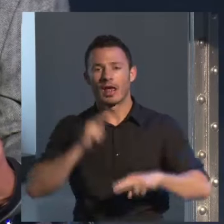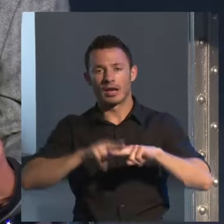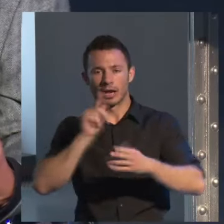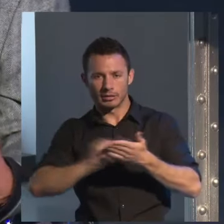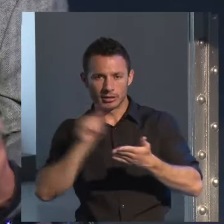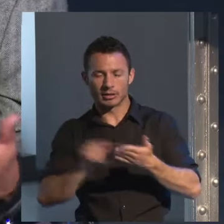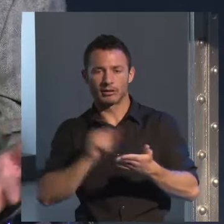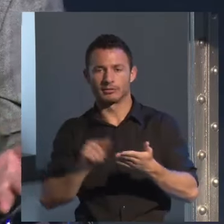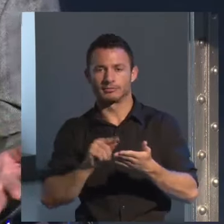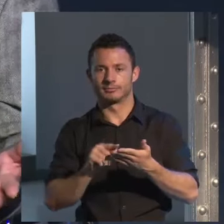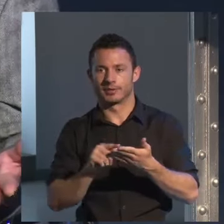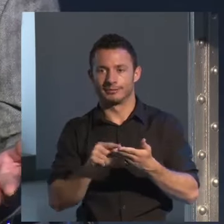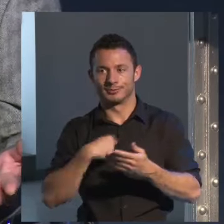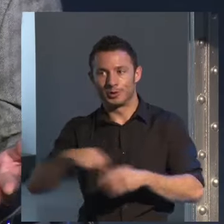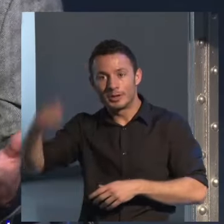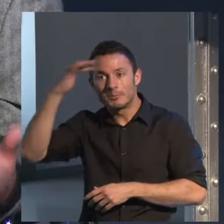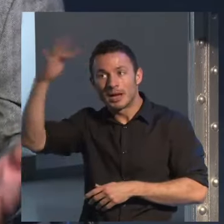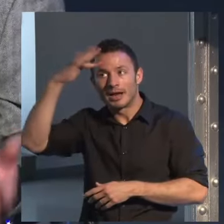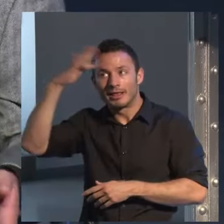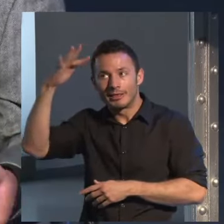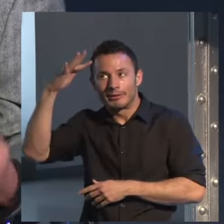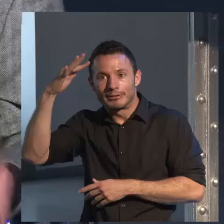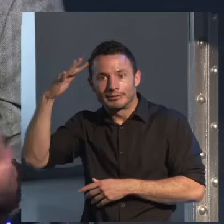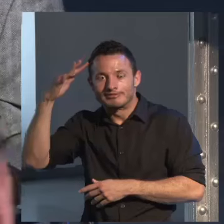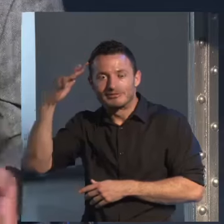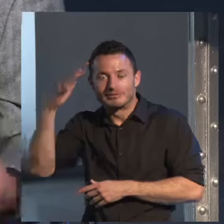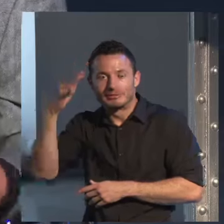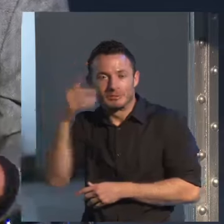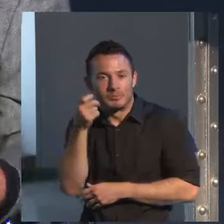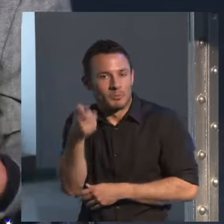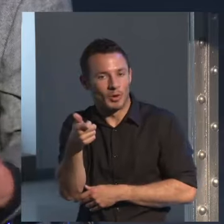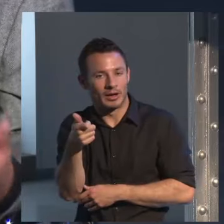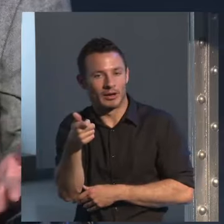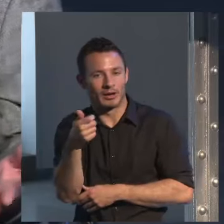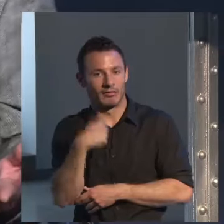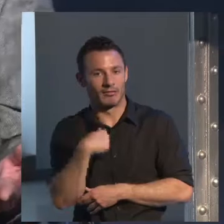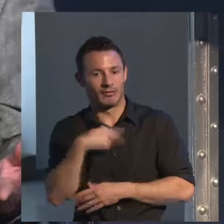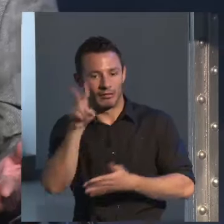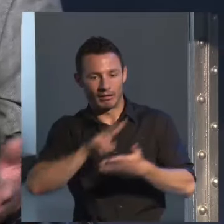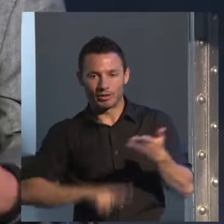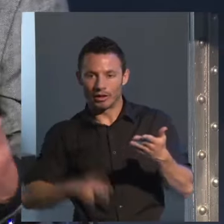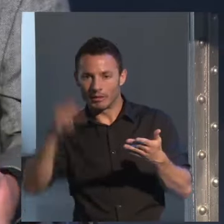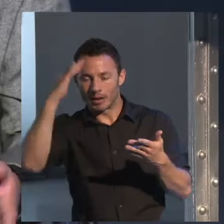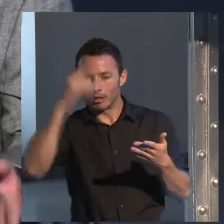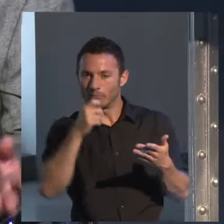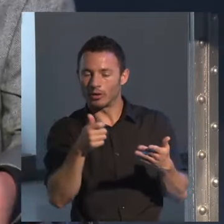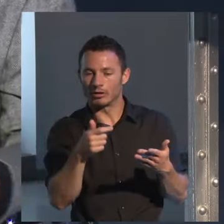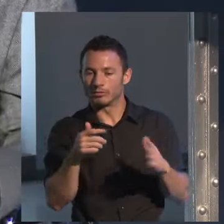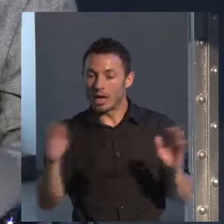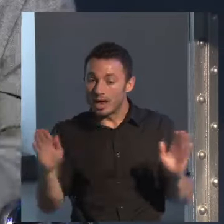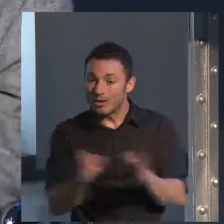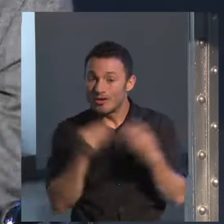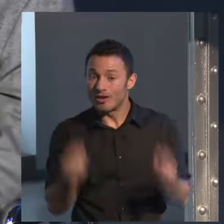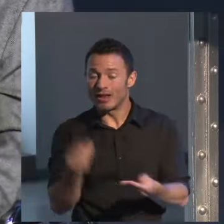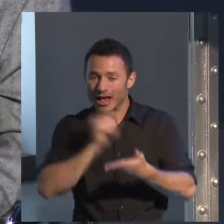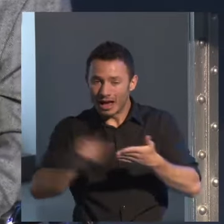mi falta de imaginación. Yo soy un lector con muy poca imaginación. Me cuesta mucho trabajo escribir una novela. Cada vez que termino una novela